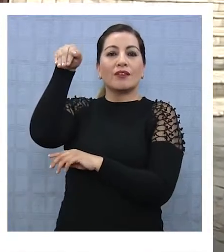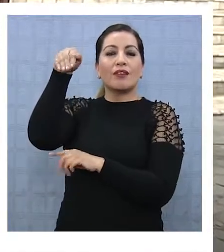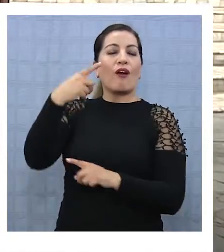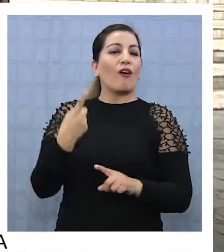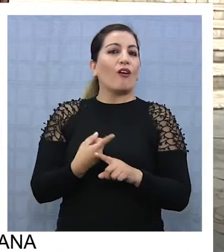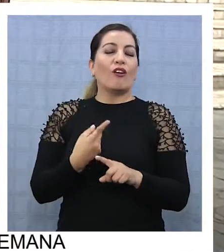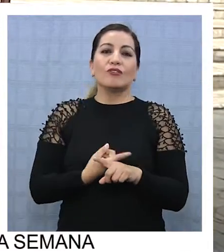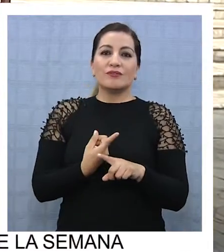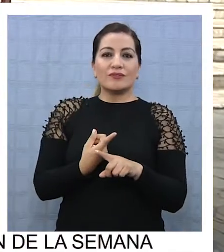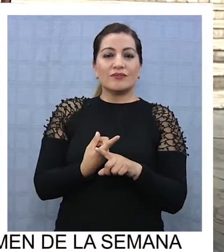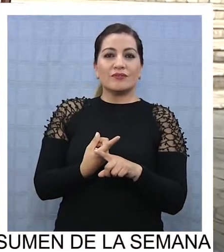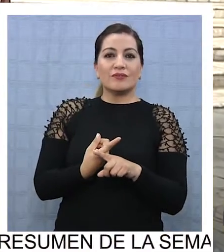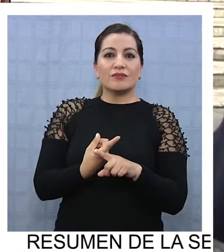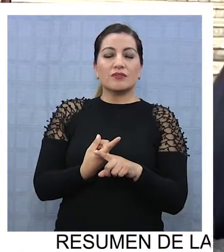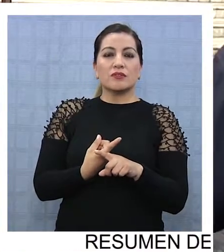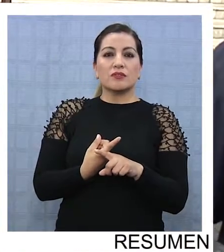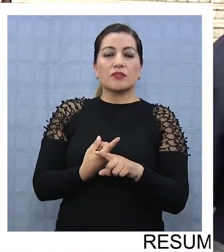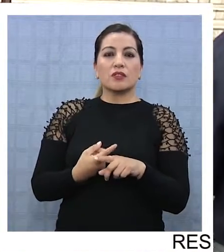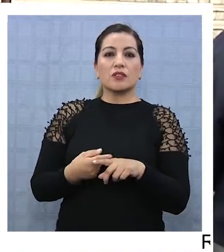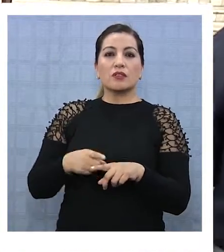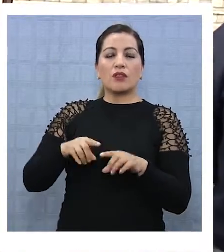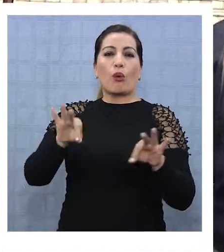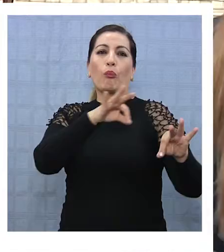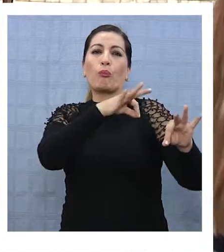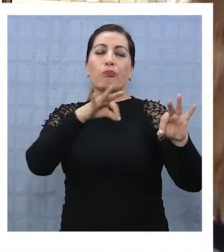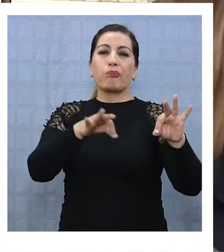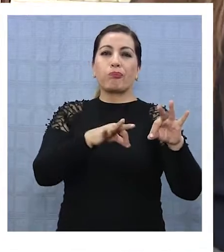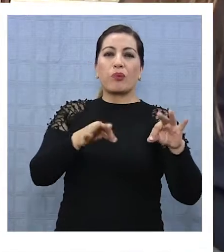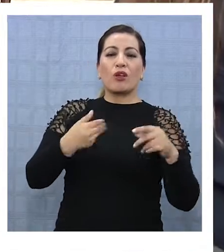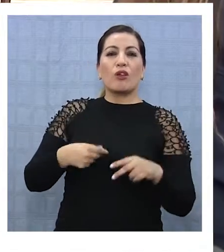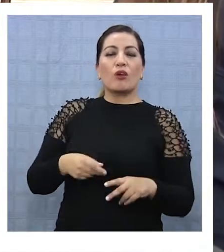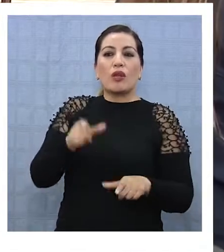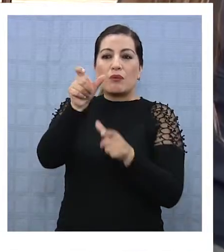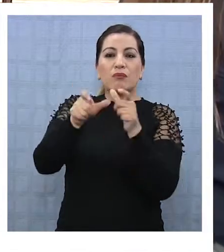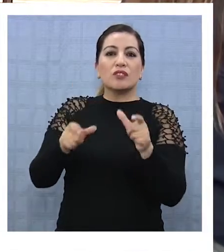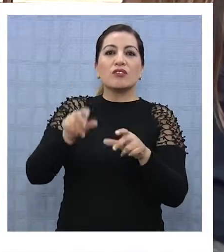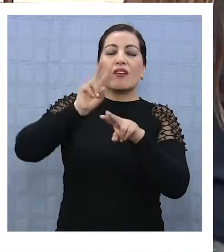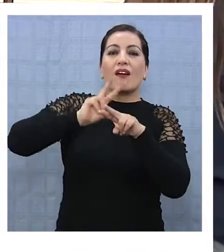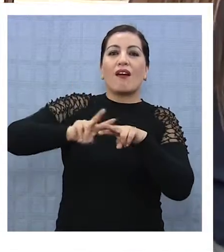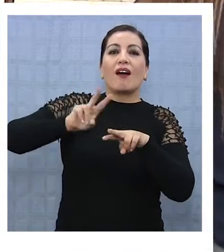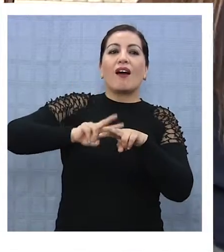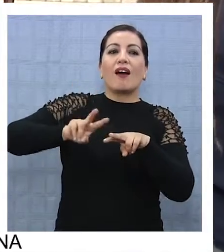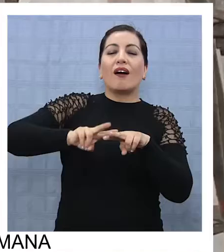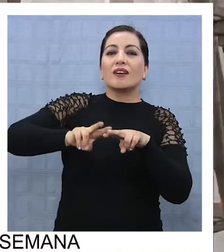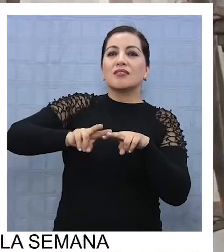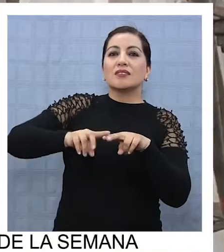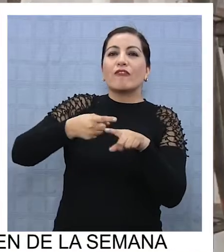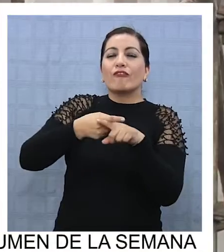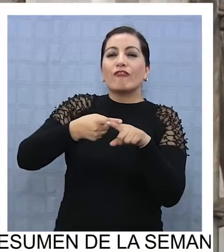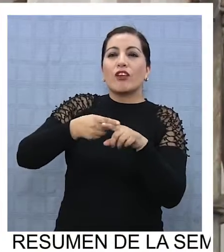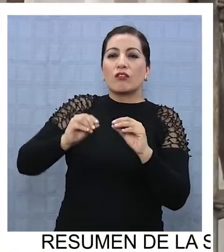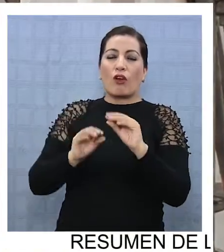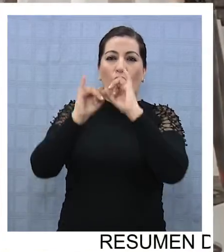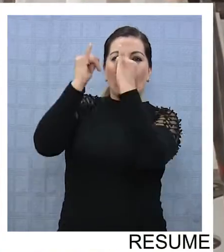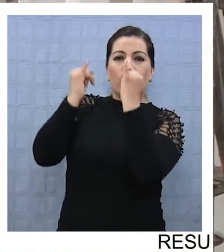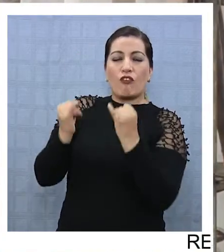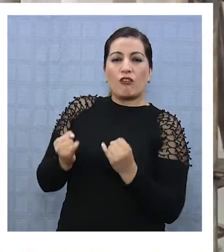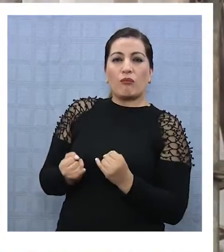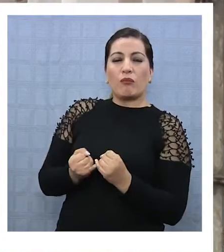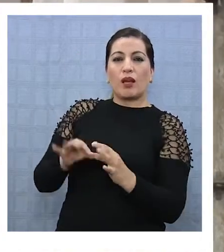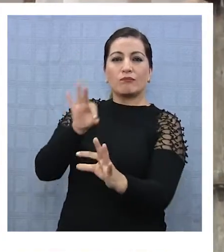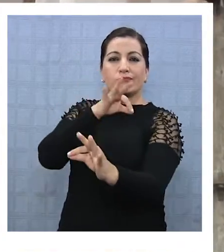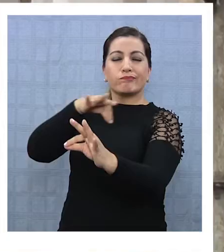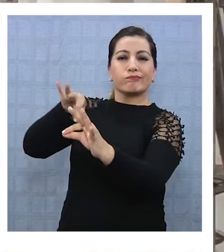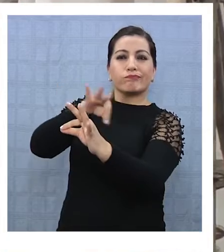ojalá se le pudieran instalar instrumentos musicales, que los artesanos puedan crearlo en fierro forjado y poner en cada uno